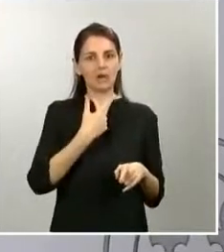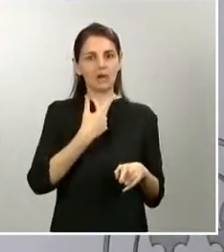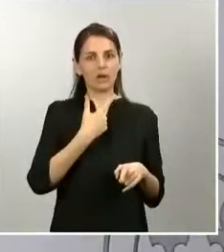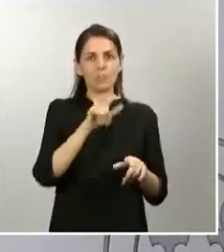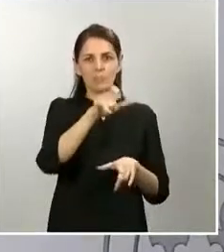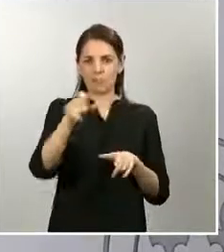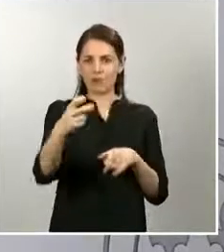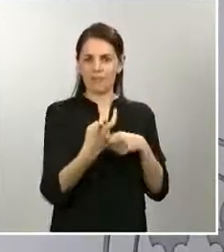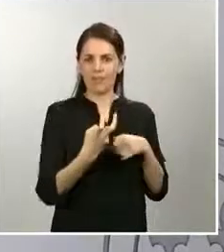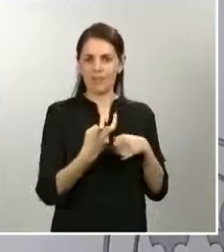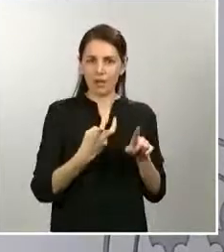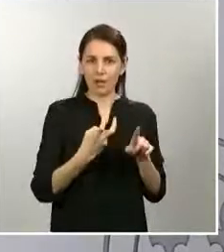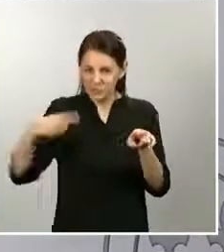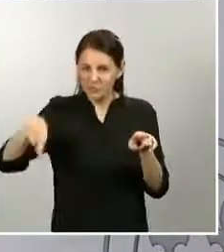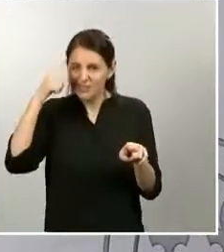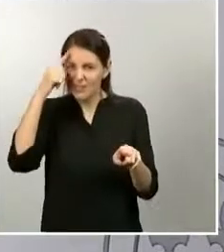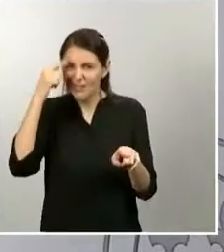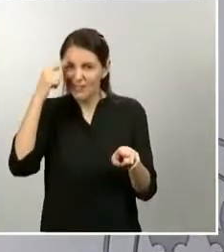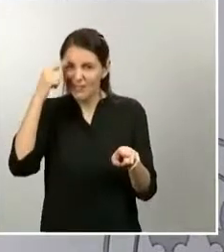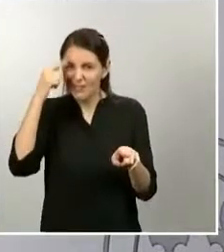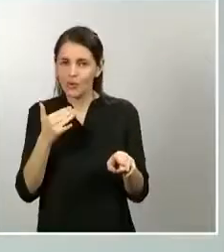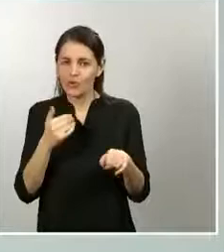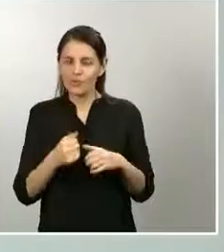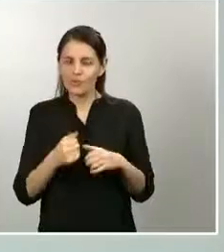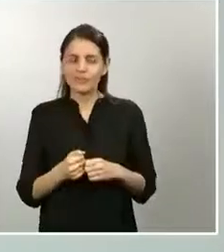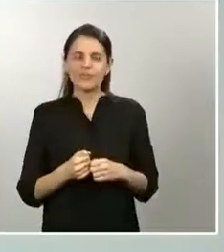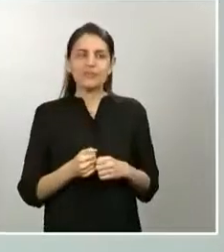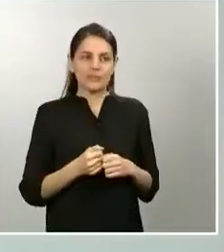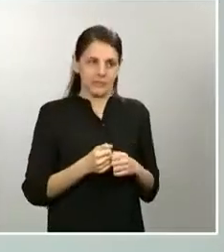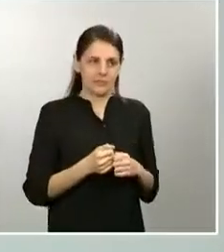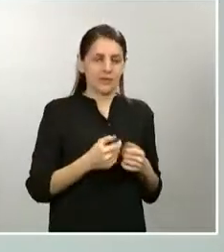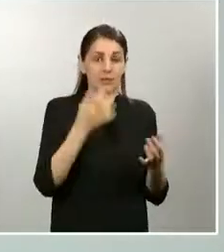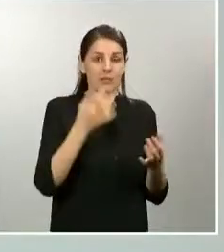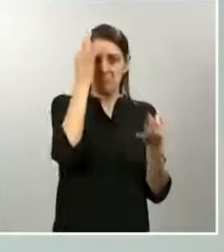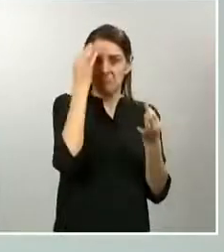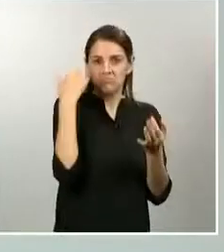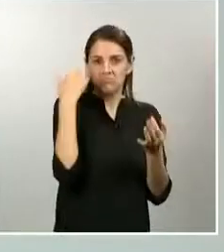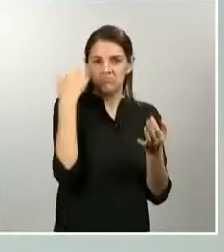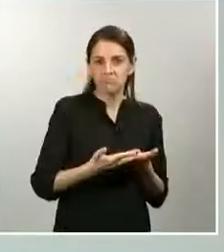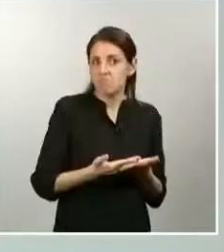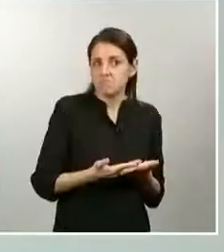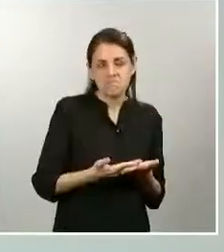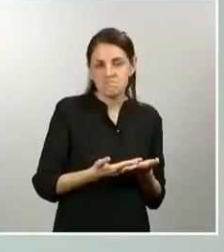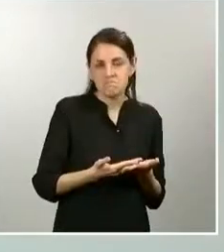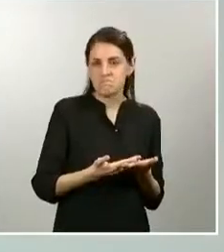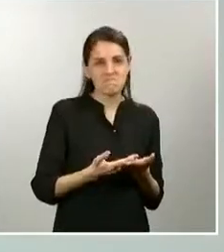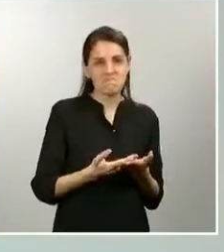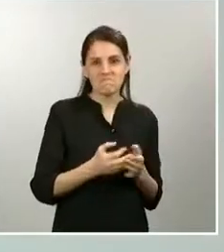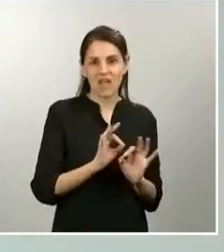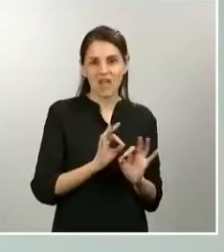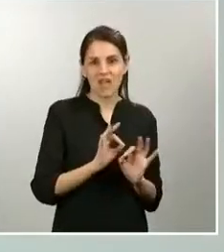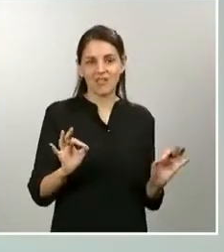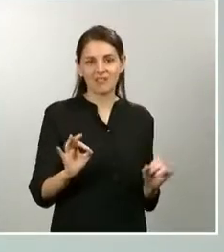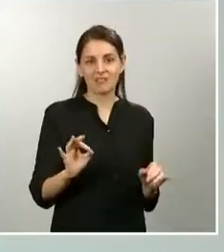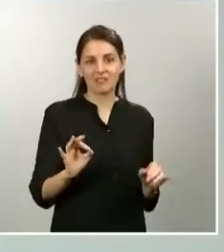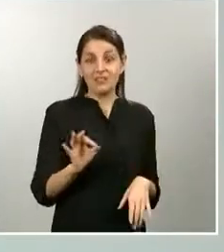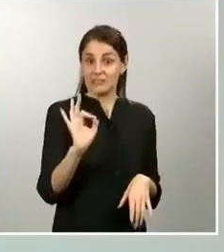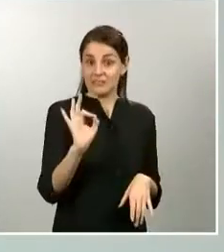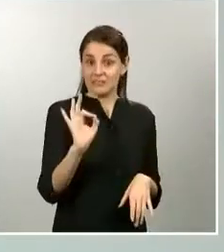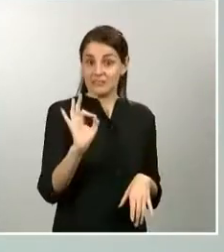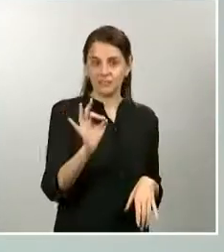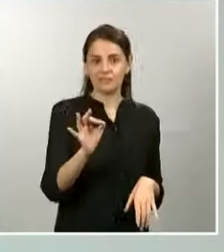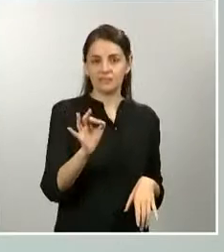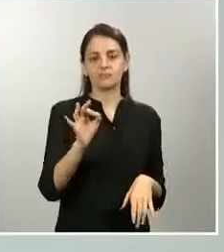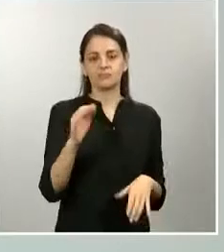Bueno, los datos que disponemos no avalan esa tesis. Efectivamente, estamos realizando controles. Ya me he